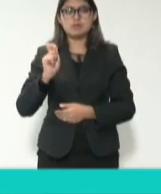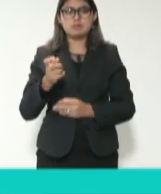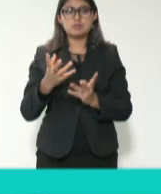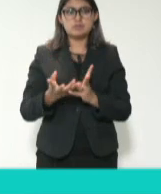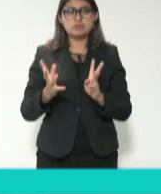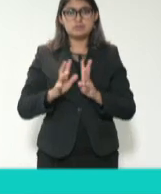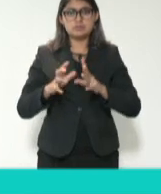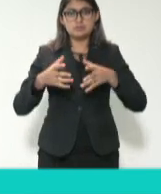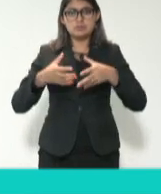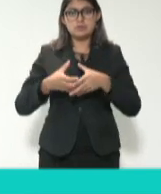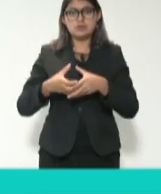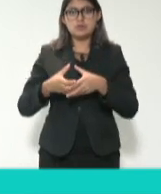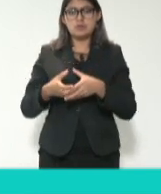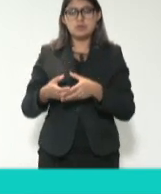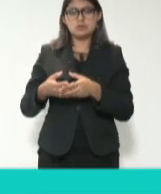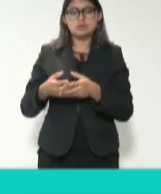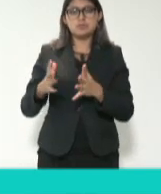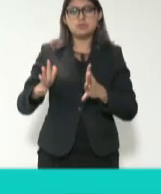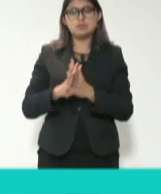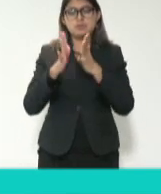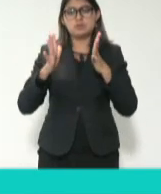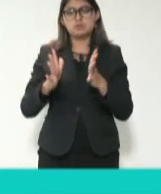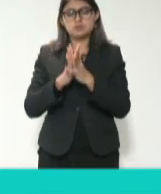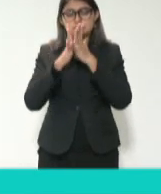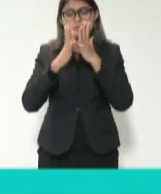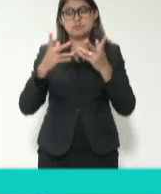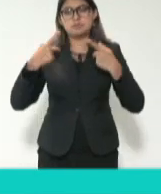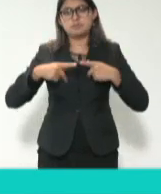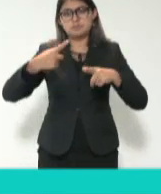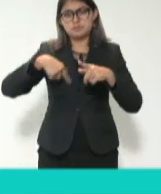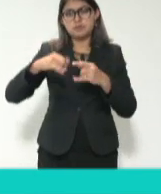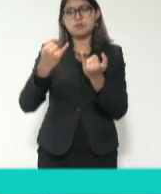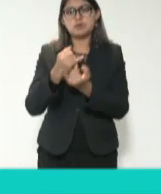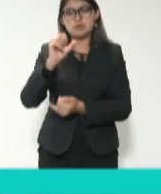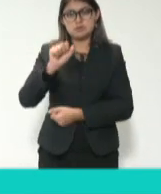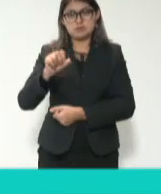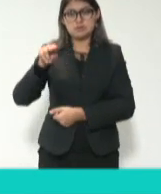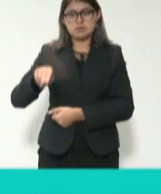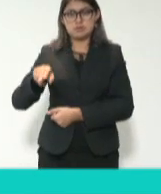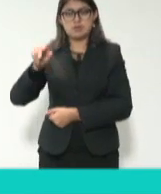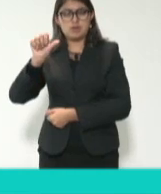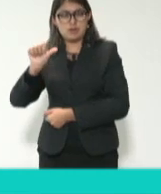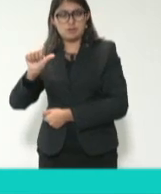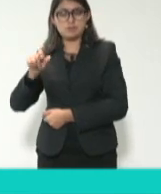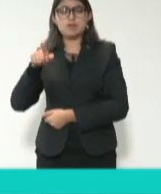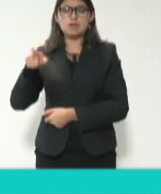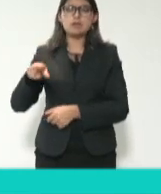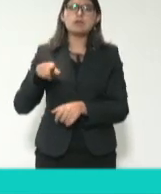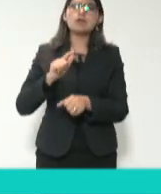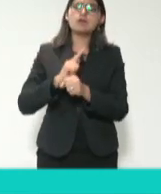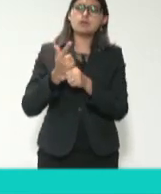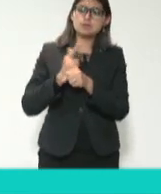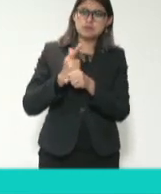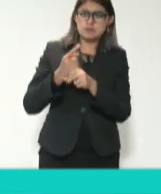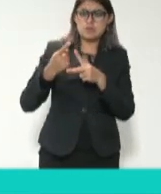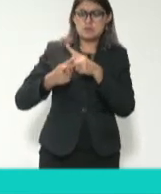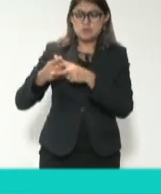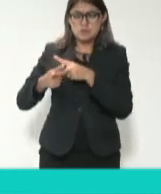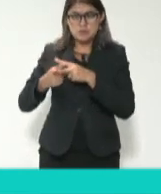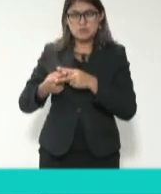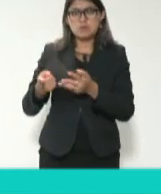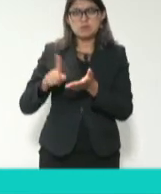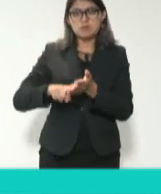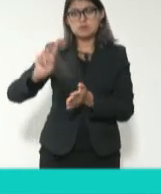de Participación Ciudadana del Sistema Nacional Anticorrupción. Es licenciada en Contaduría Pública por la UNAM,